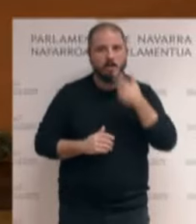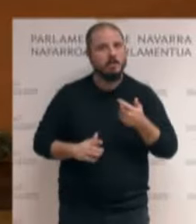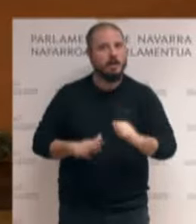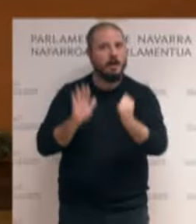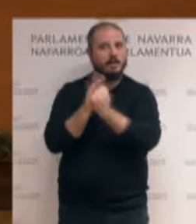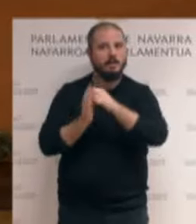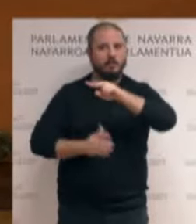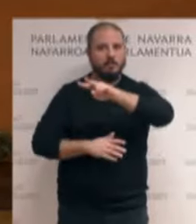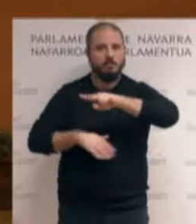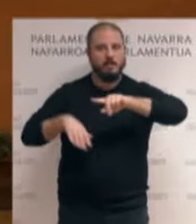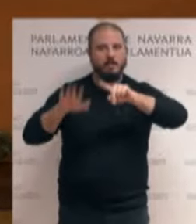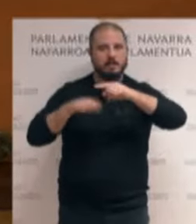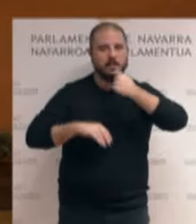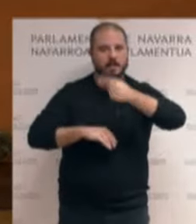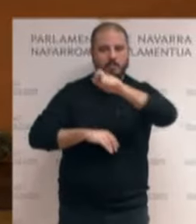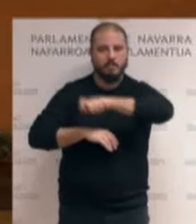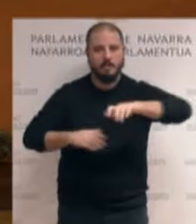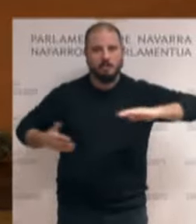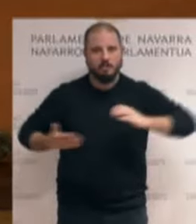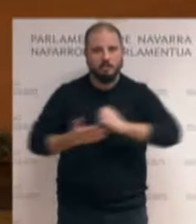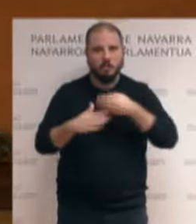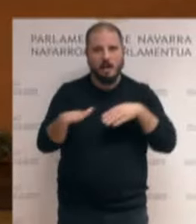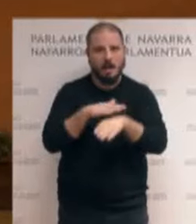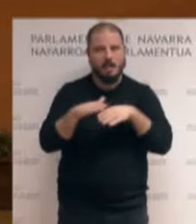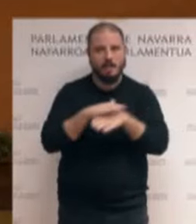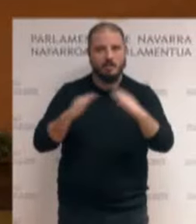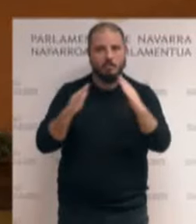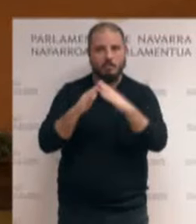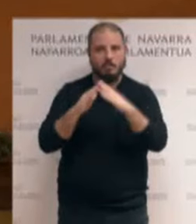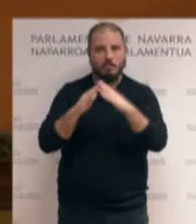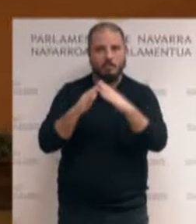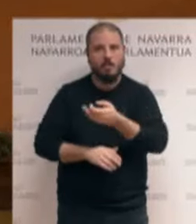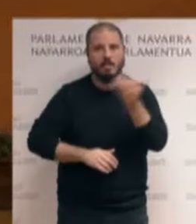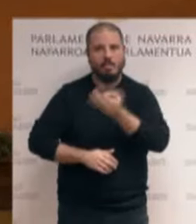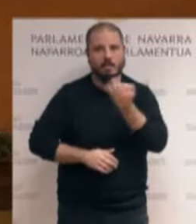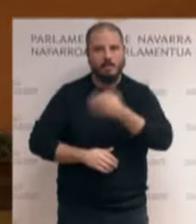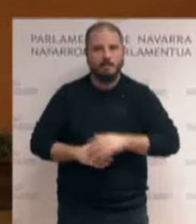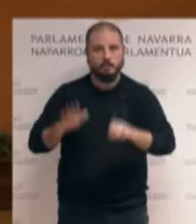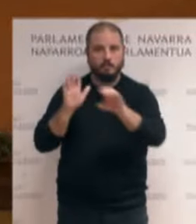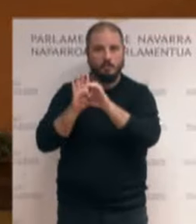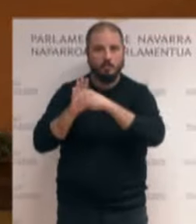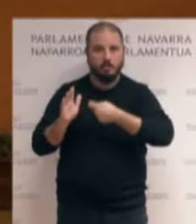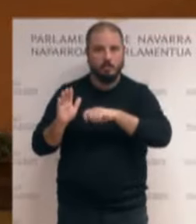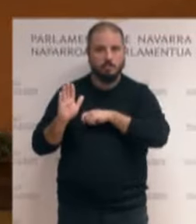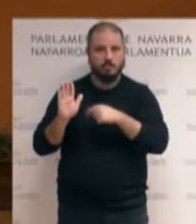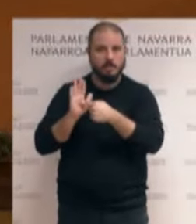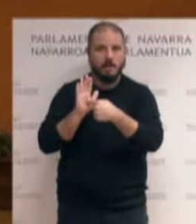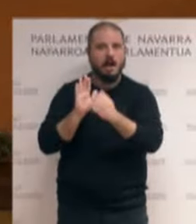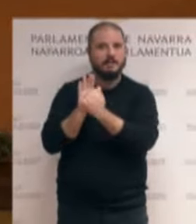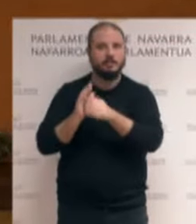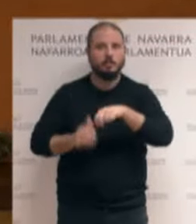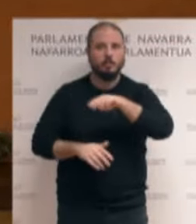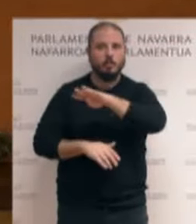establece que toda persona tiene el derecho de tener acceso a una vivienda adecuada. La Constitución española, que también se ha mencionado en su artículo 47,